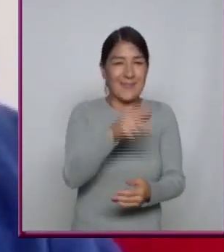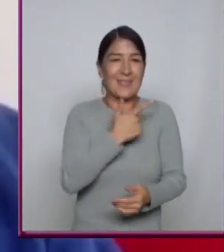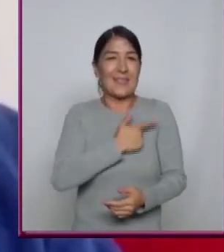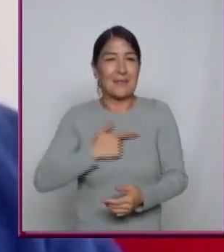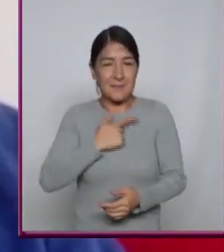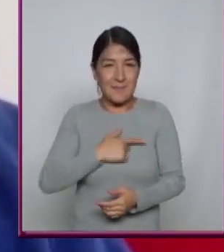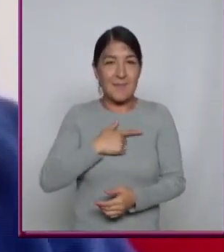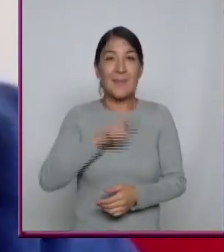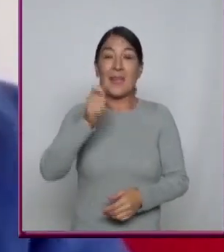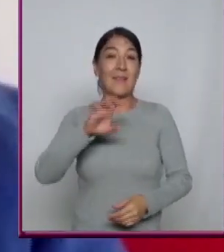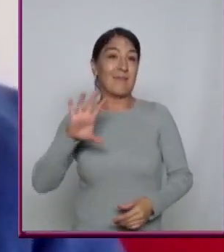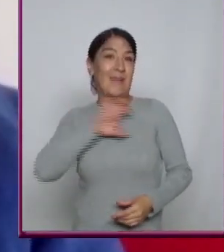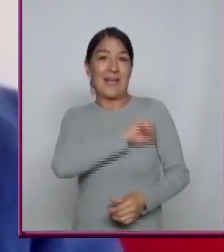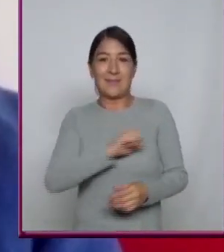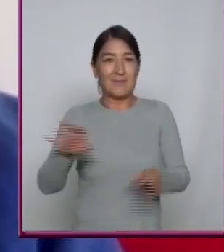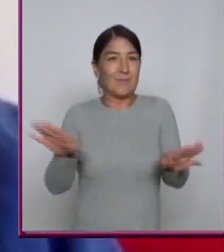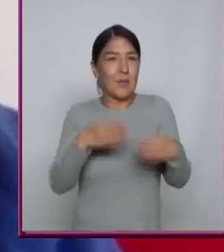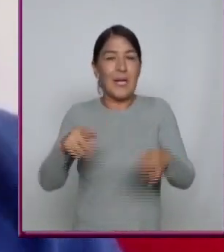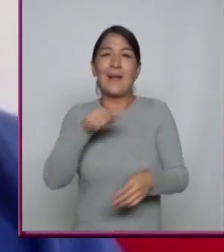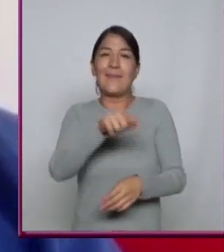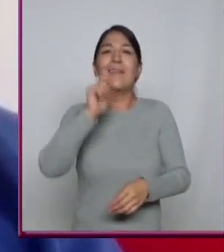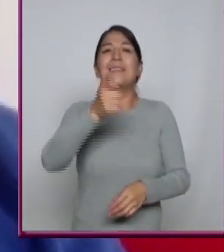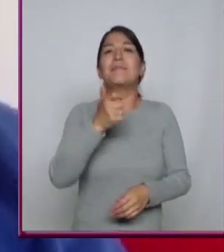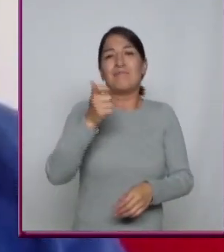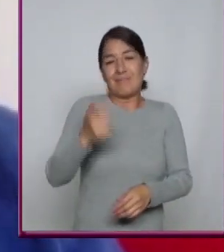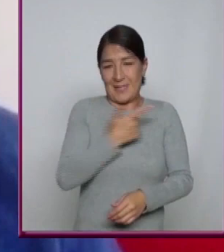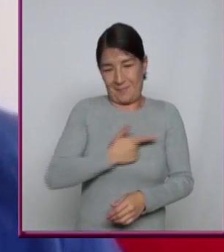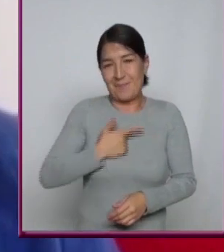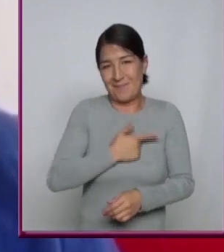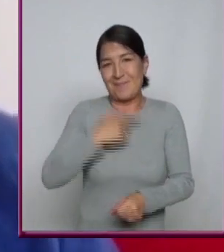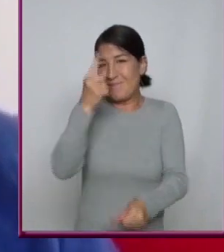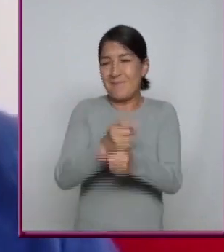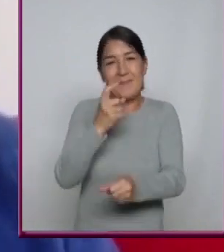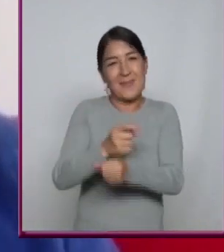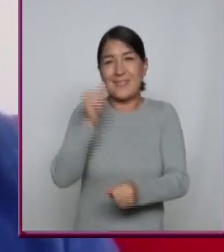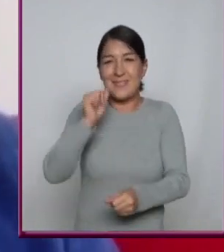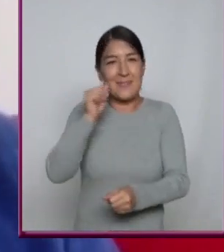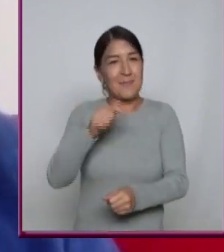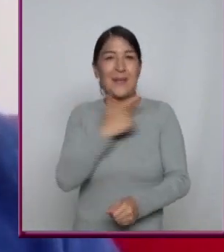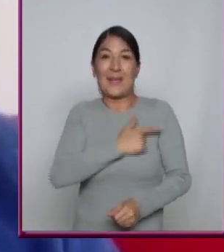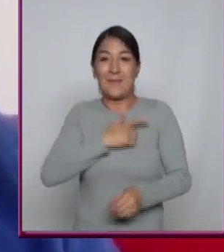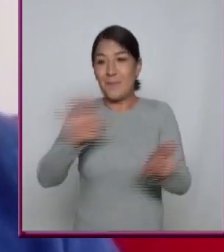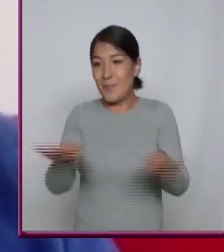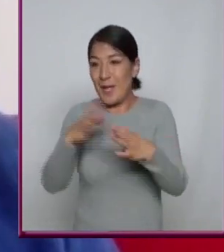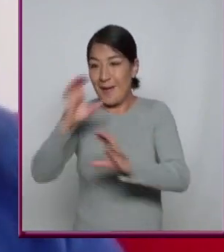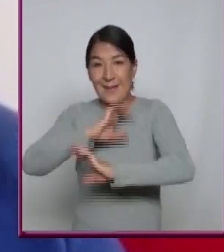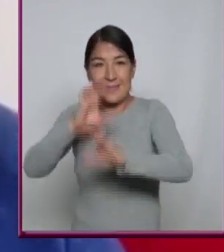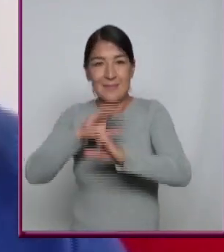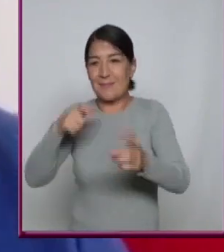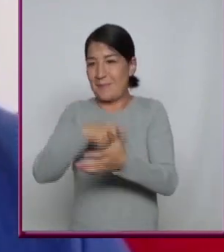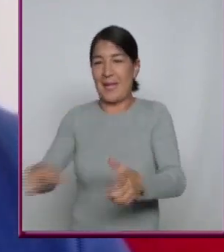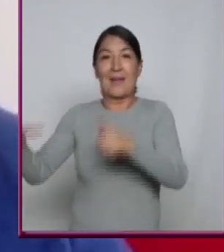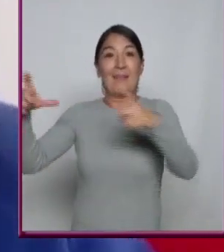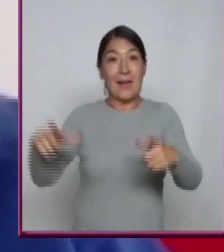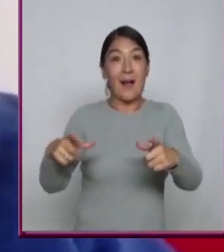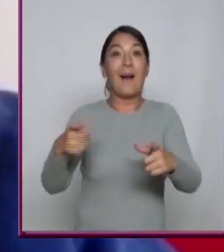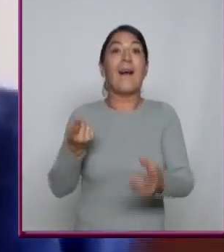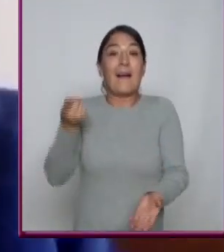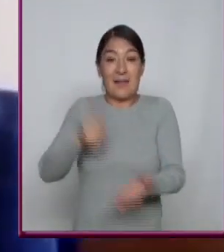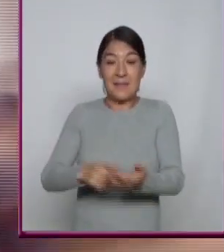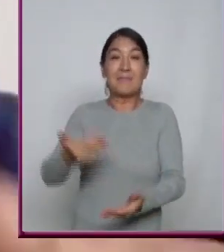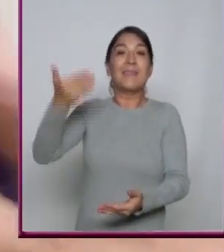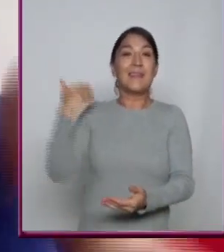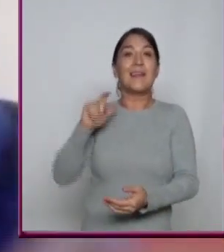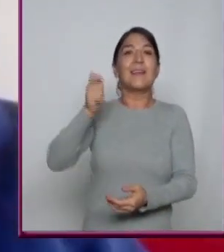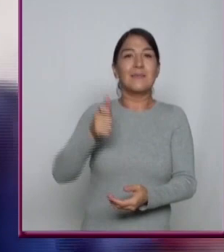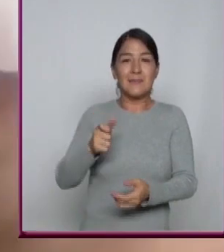El fan de la música Lo compra por la música Ese es el primer acceso Porque te gusta la música Pero ya detrás viene todo lo que